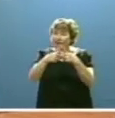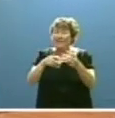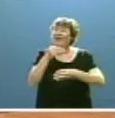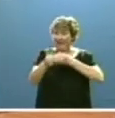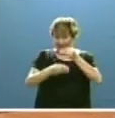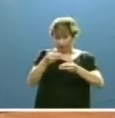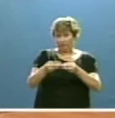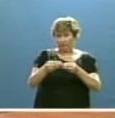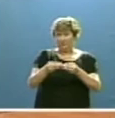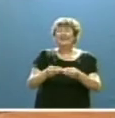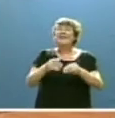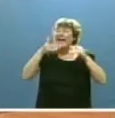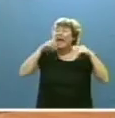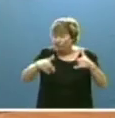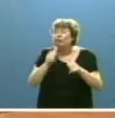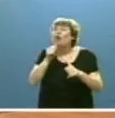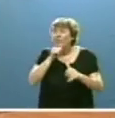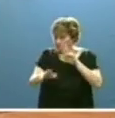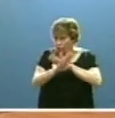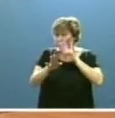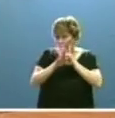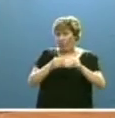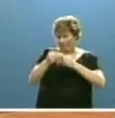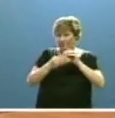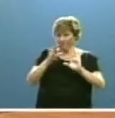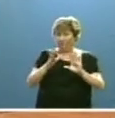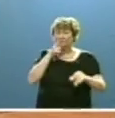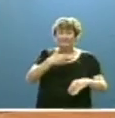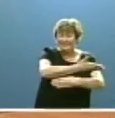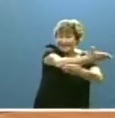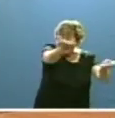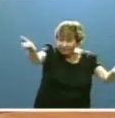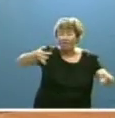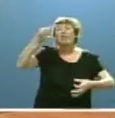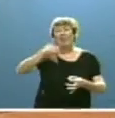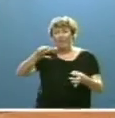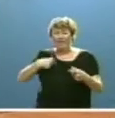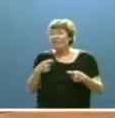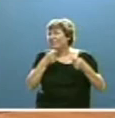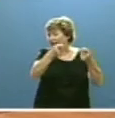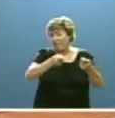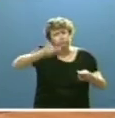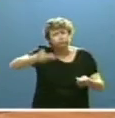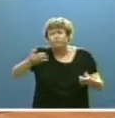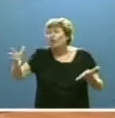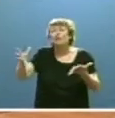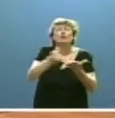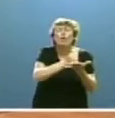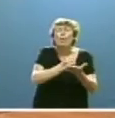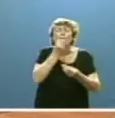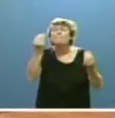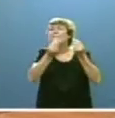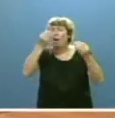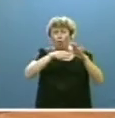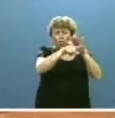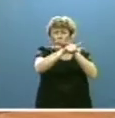realizado, está realizando. Y a ellos hay que atribuir fundamentalmente todas las mejoras que